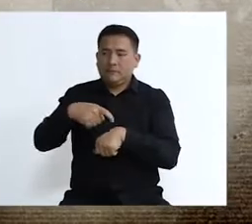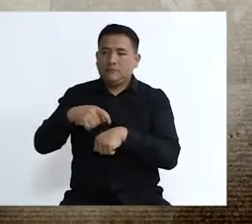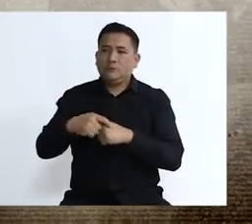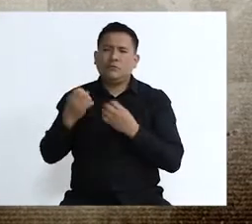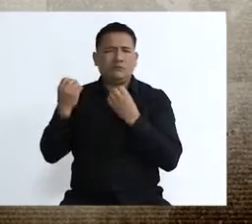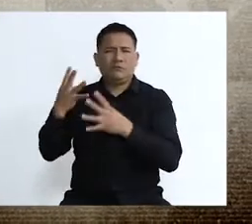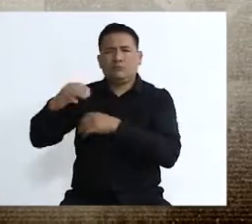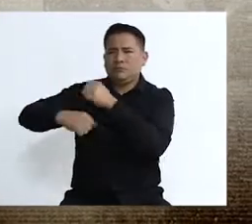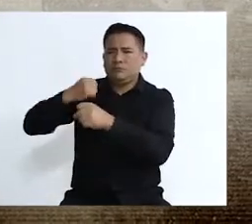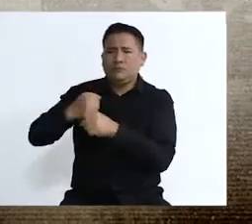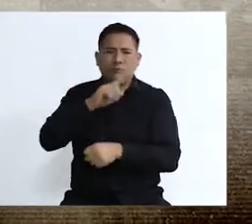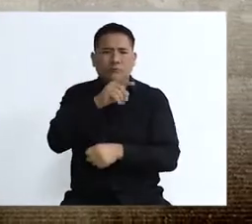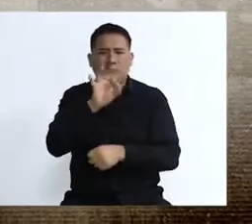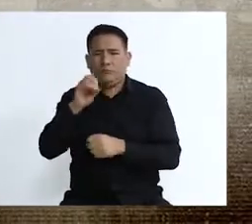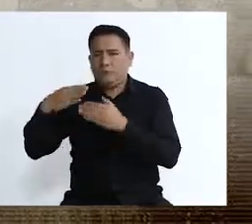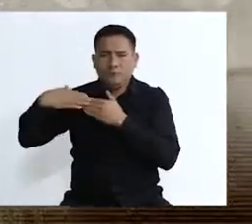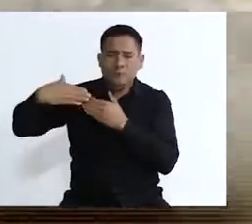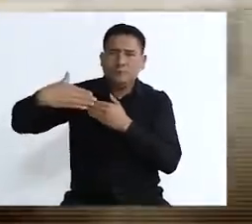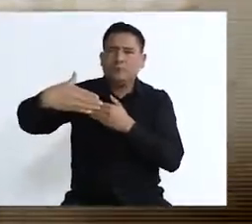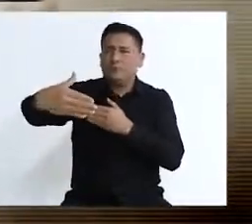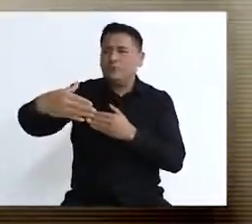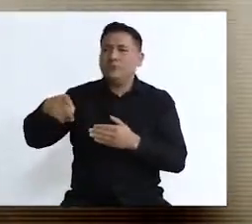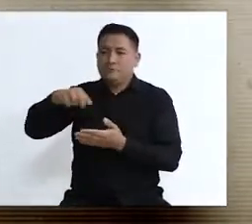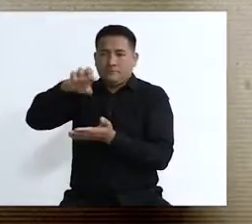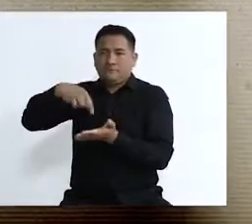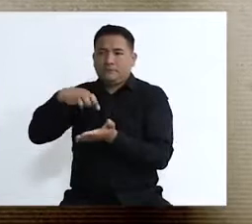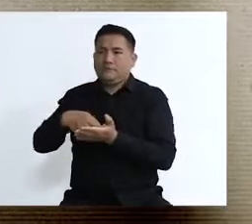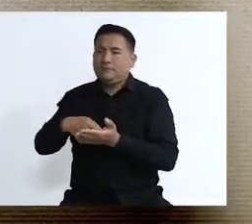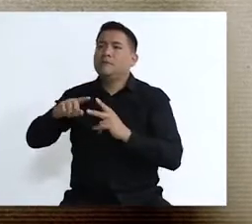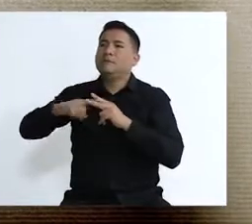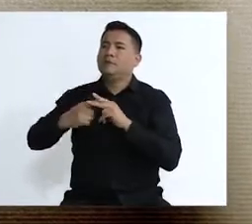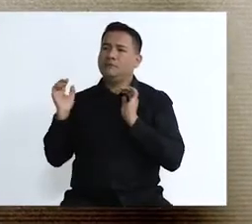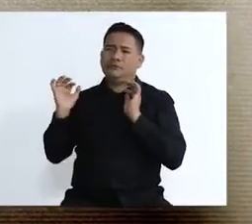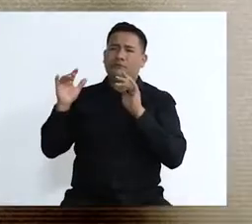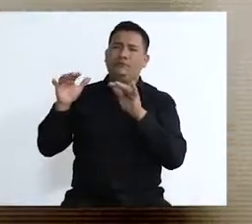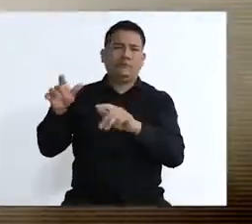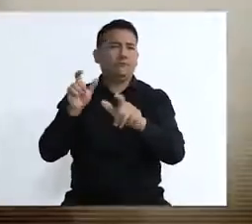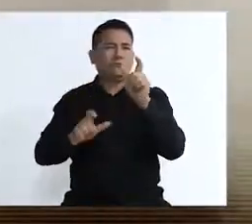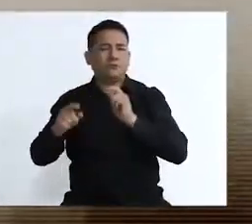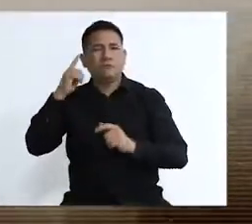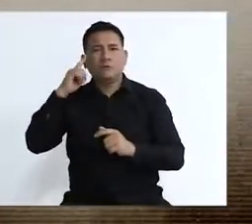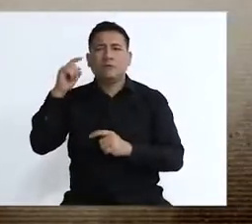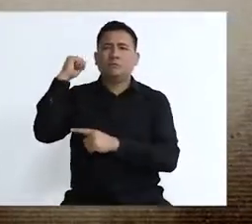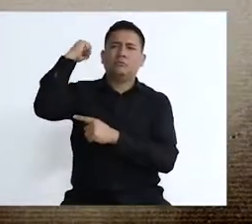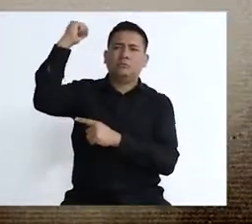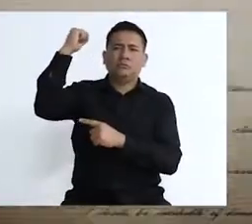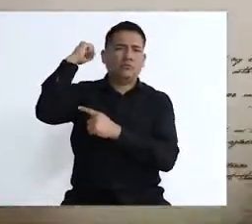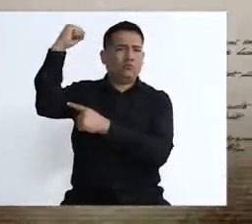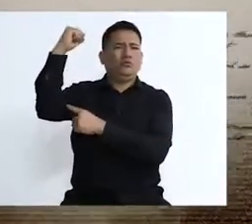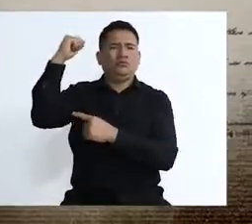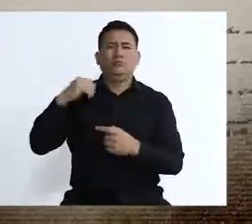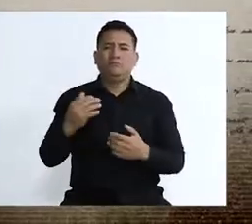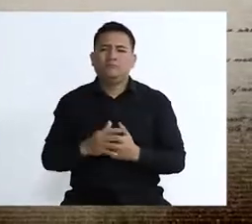durante la mayor parte del siglo XX, la Plaza San Martín se convierte en el lugar de la intelectualidad y la bohemia, de los